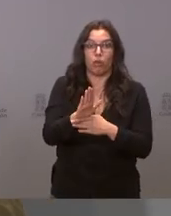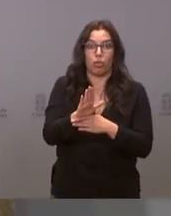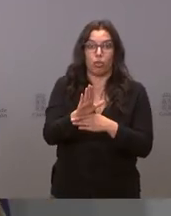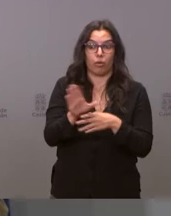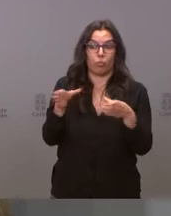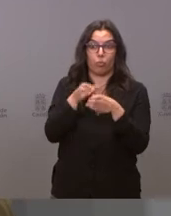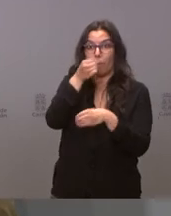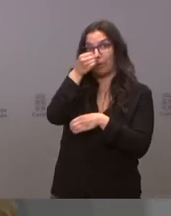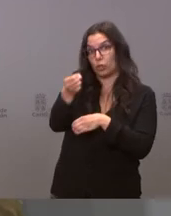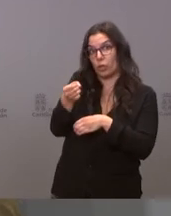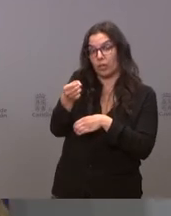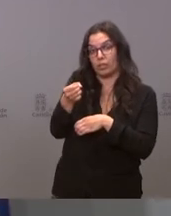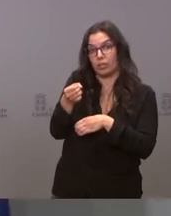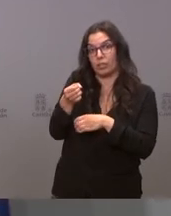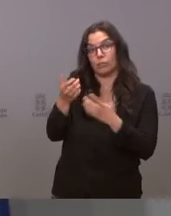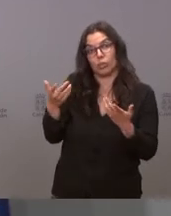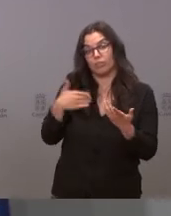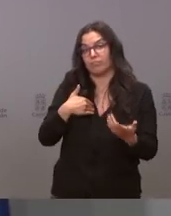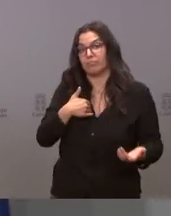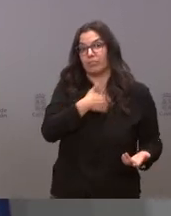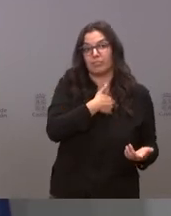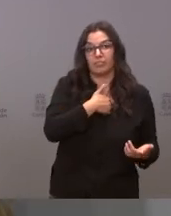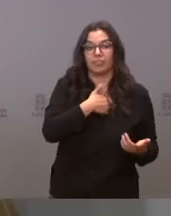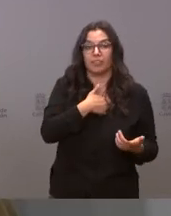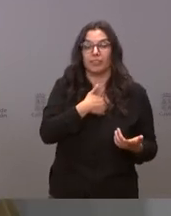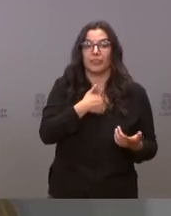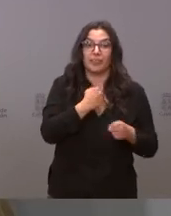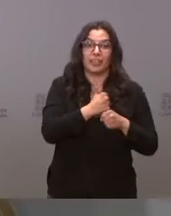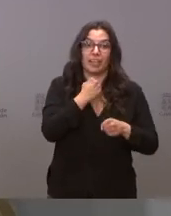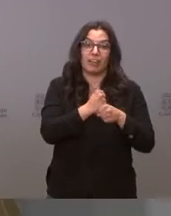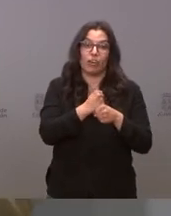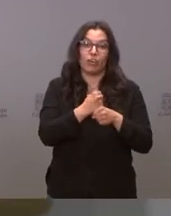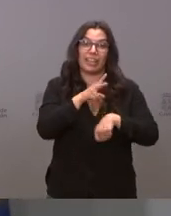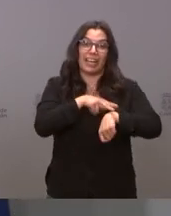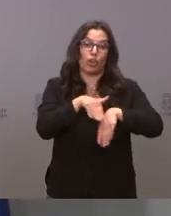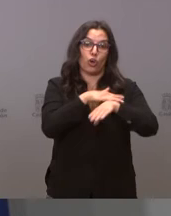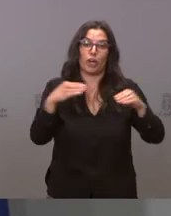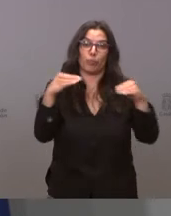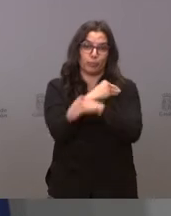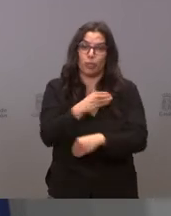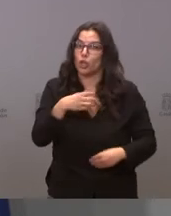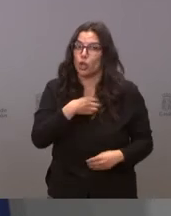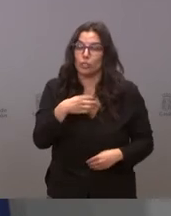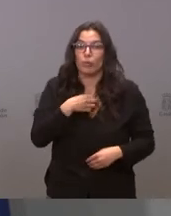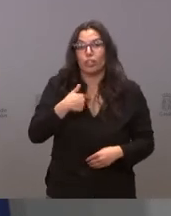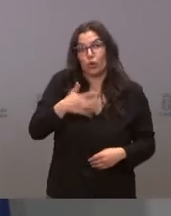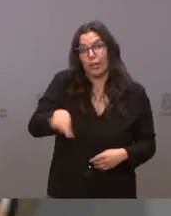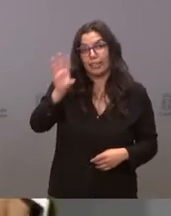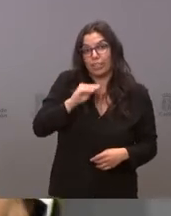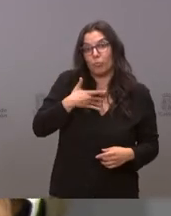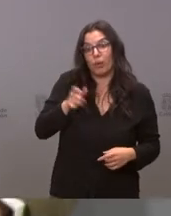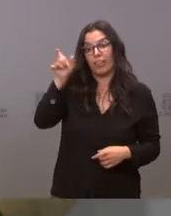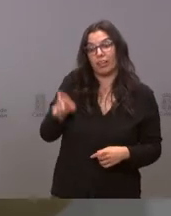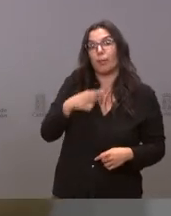partido socialista no puede hacerlo compatible con la tarea de delegado del gobierno yo comprendo que quizás el